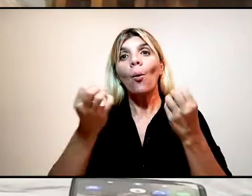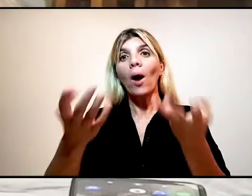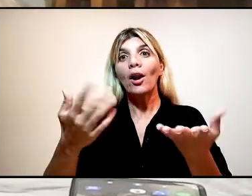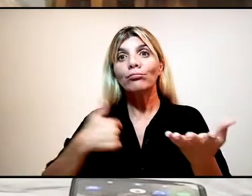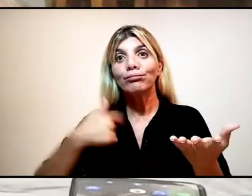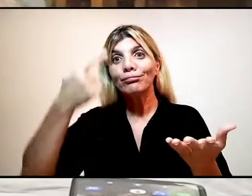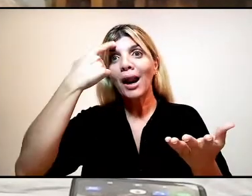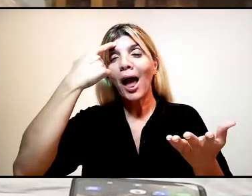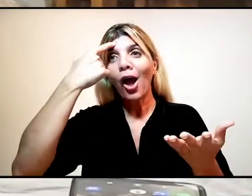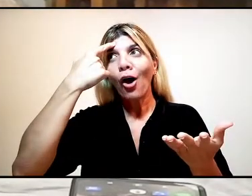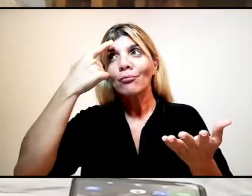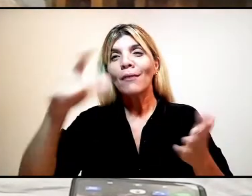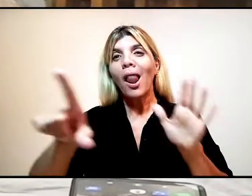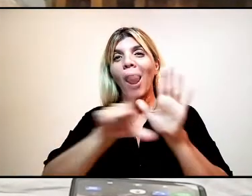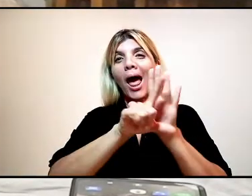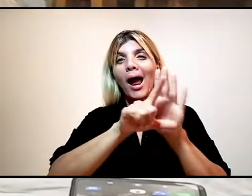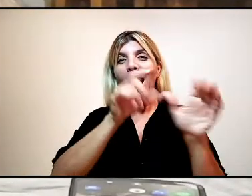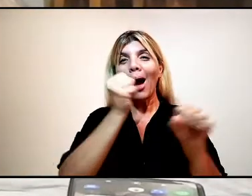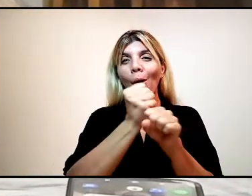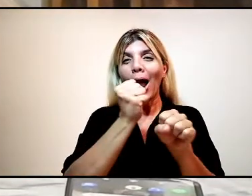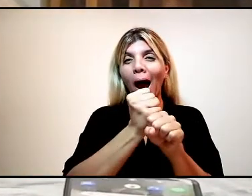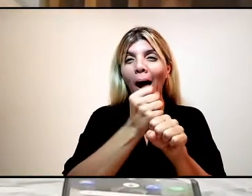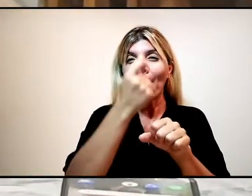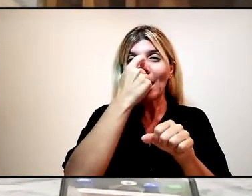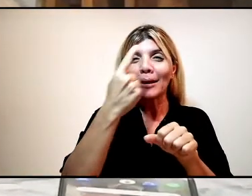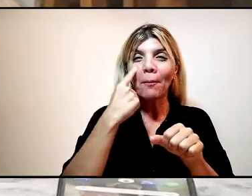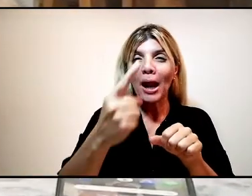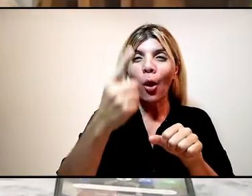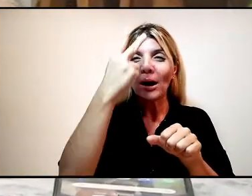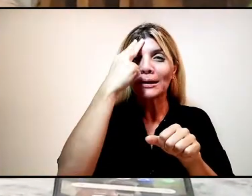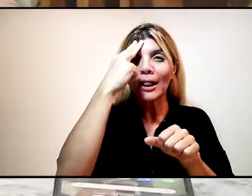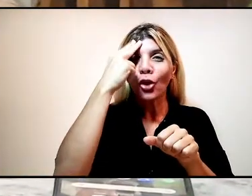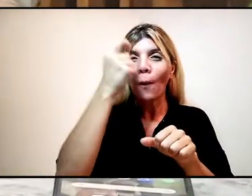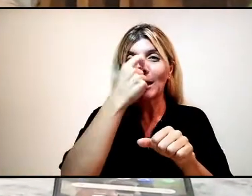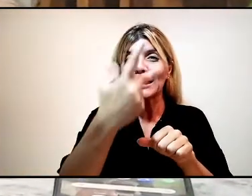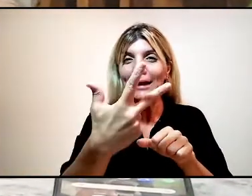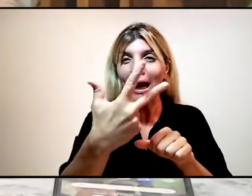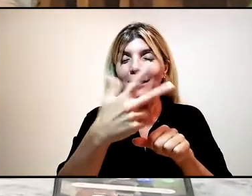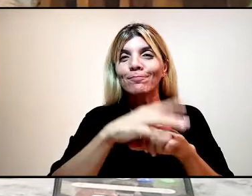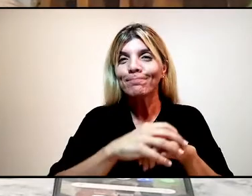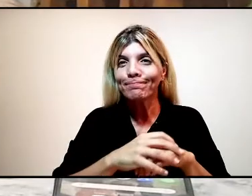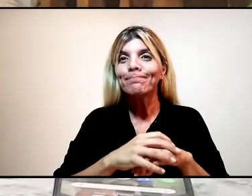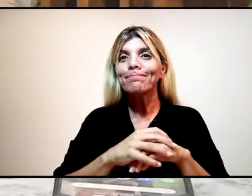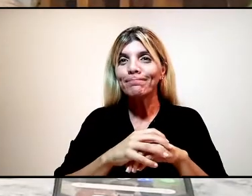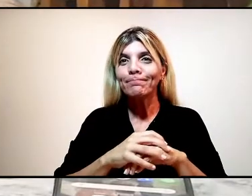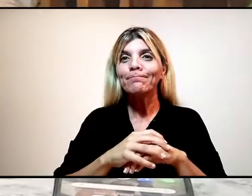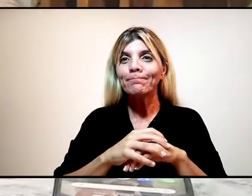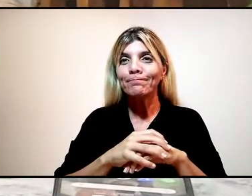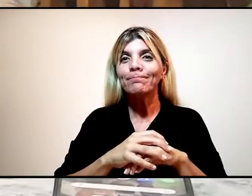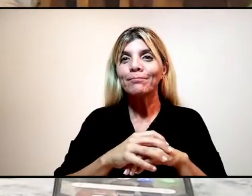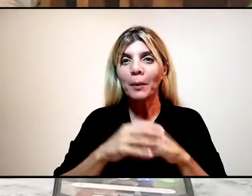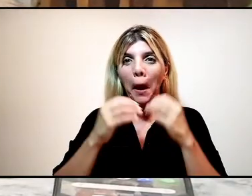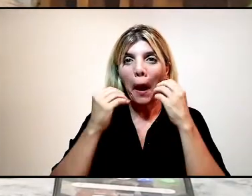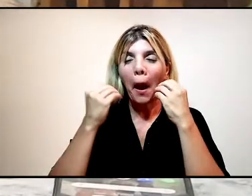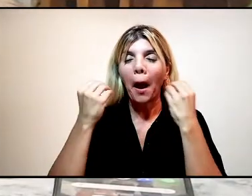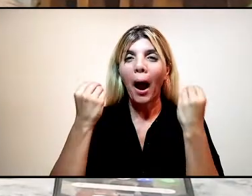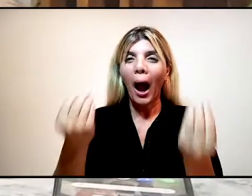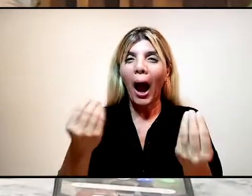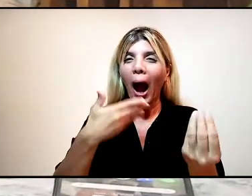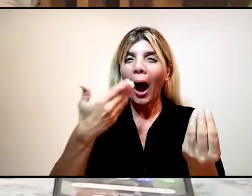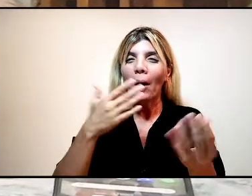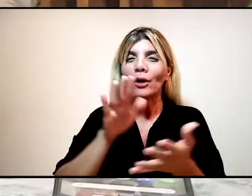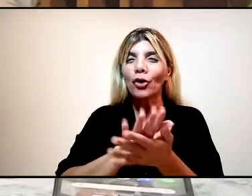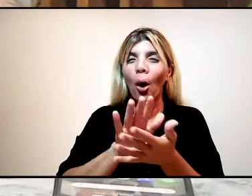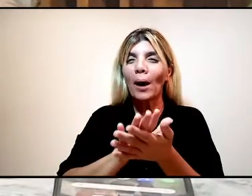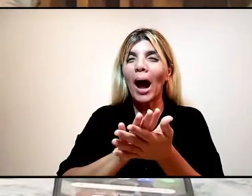revela la Ley Laboral 20.923 es que pone en el centro de